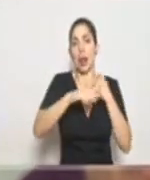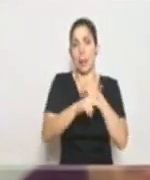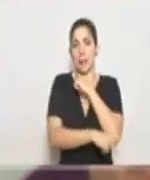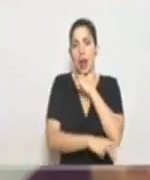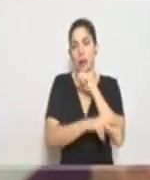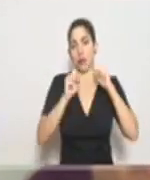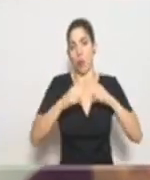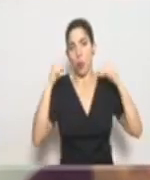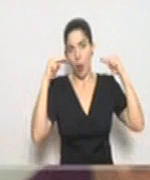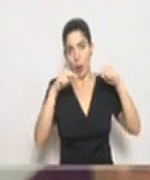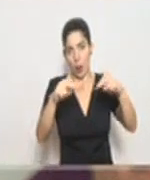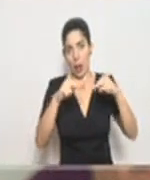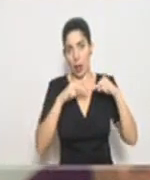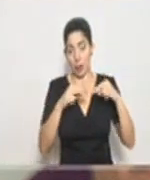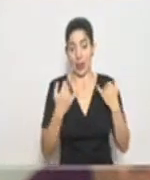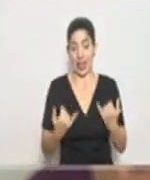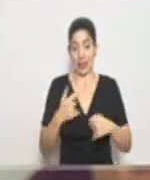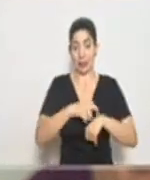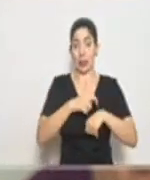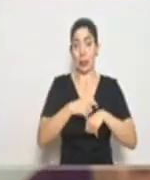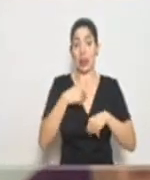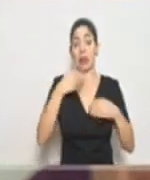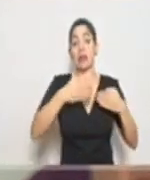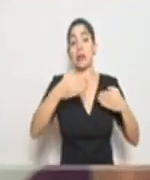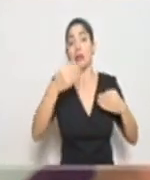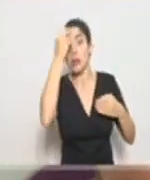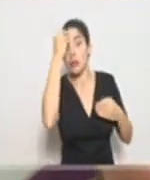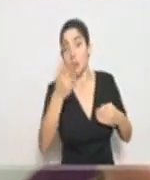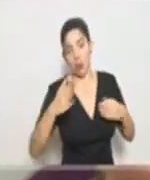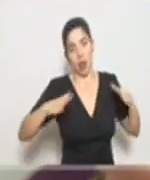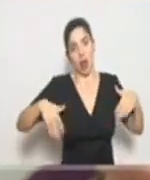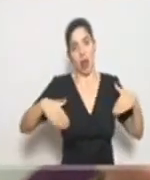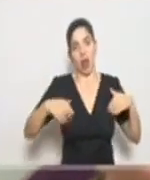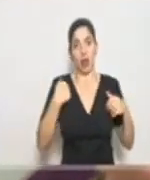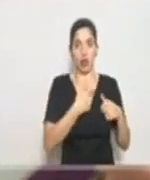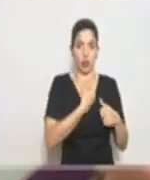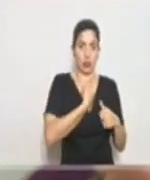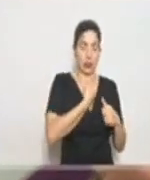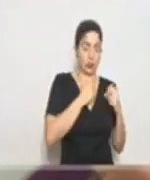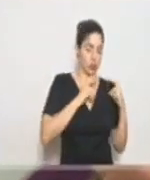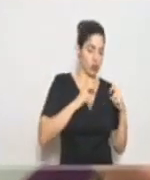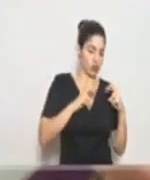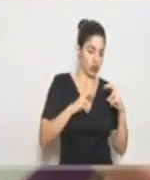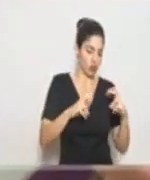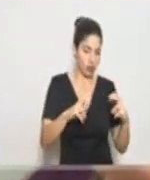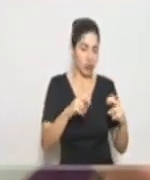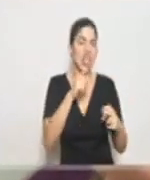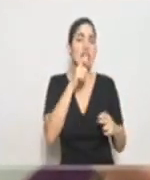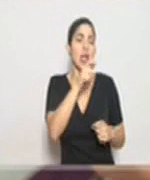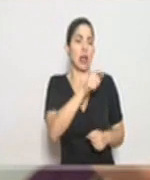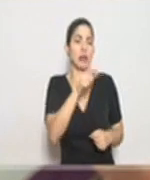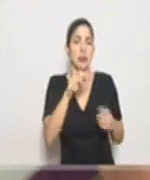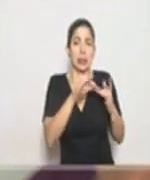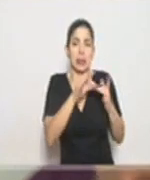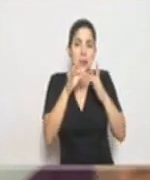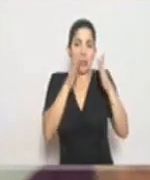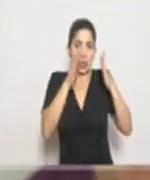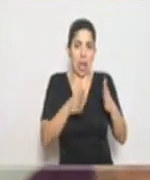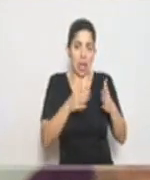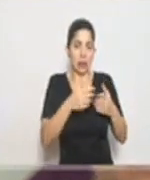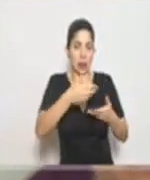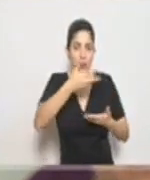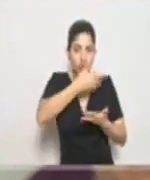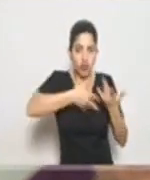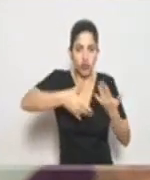momento no vamos a adelantar esas proyecciones, vamos a estar analizando esto con los entes especializados. Y